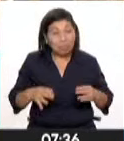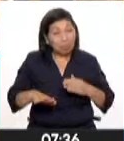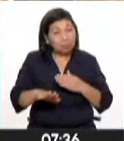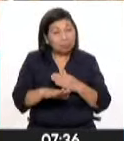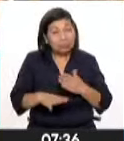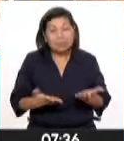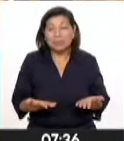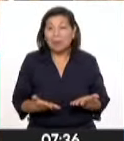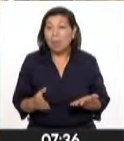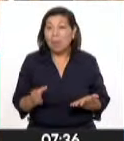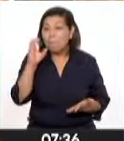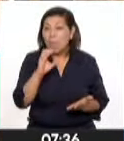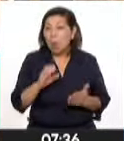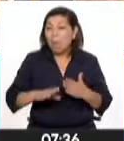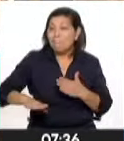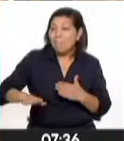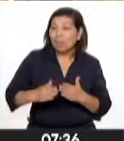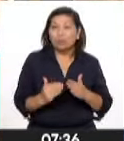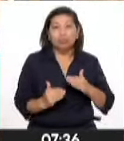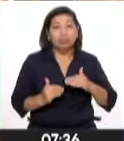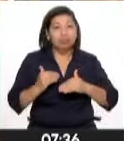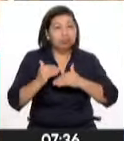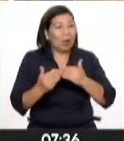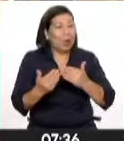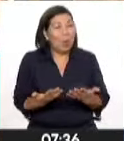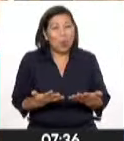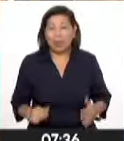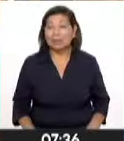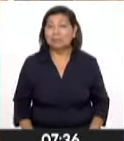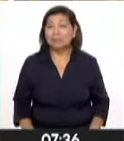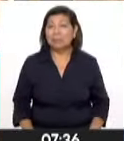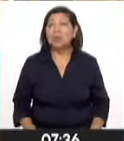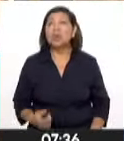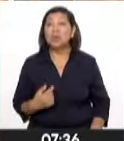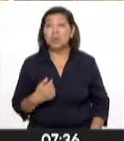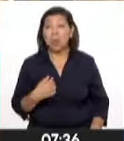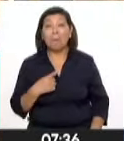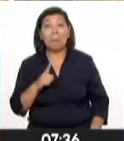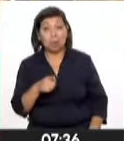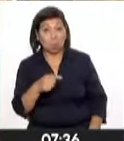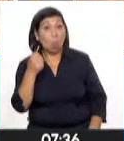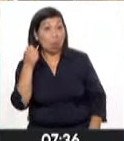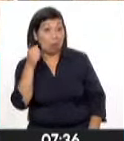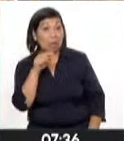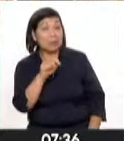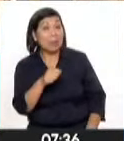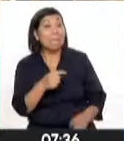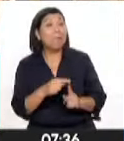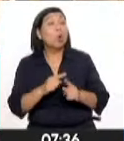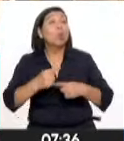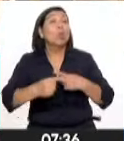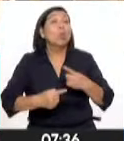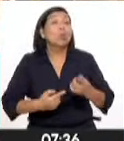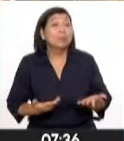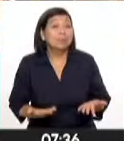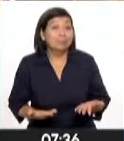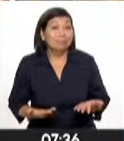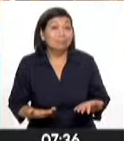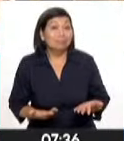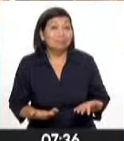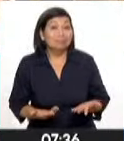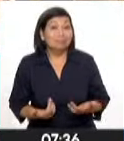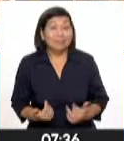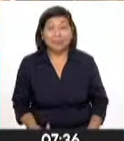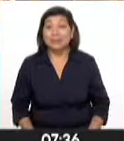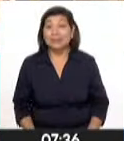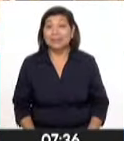de buscar bases para un gobierno. Yo te presto mis votos para que ganes las elecciones, pero al día siguiente, o